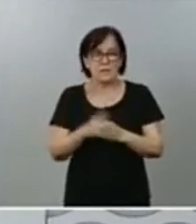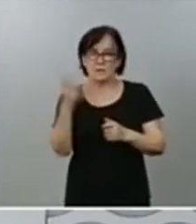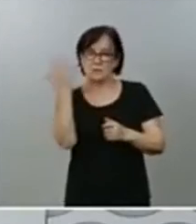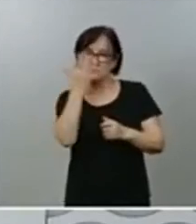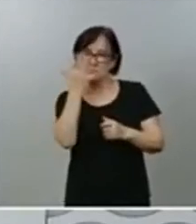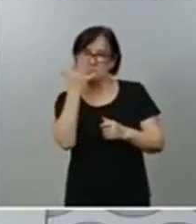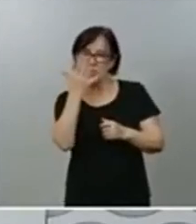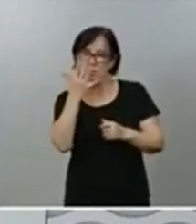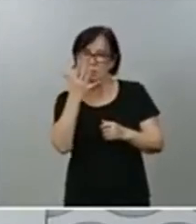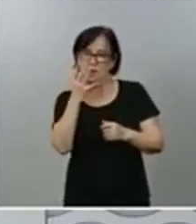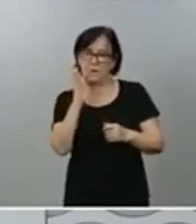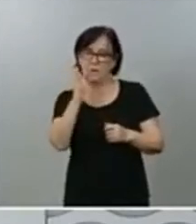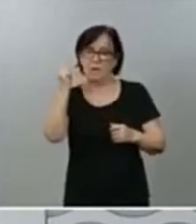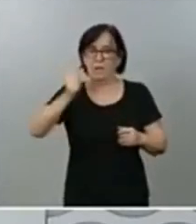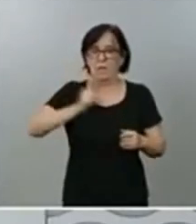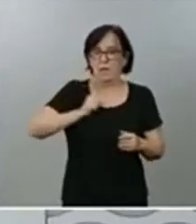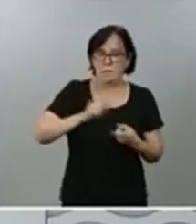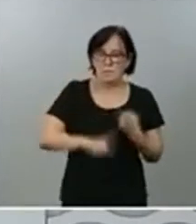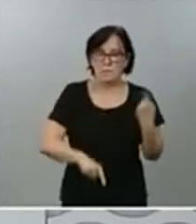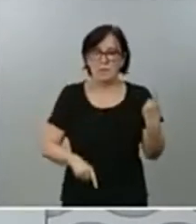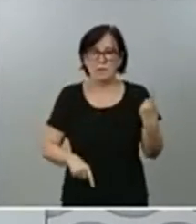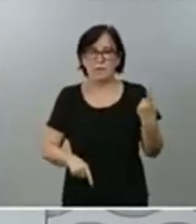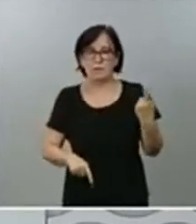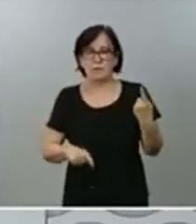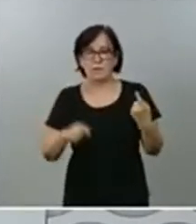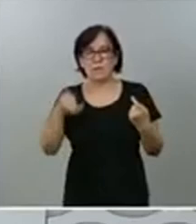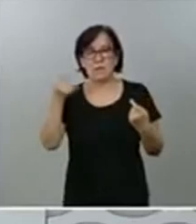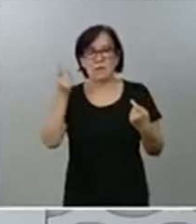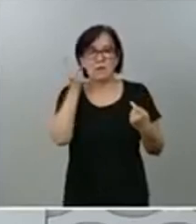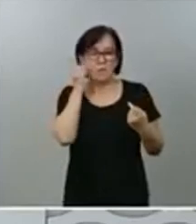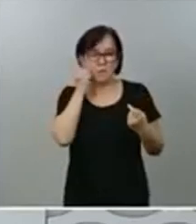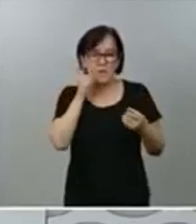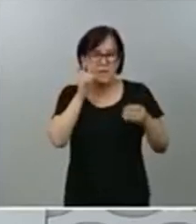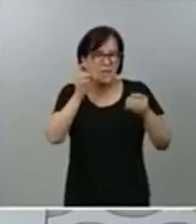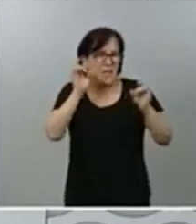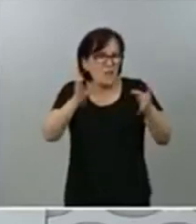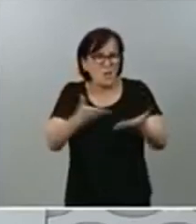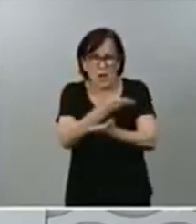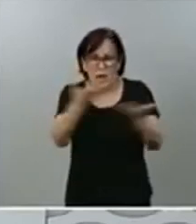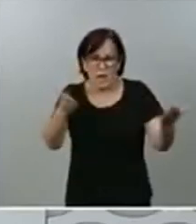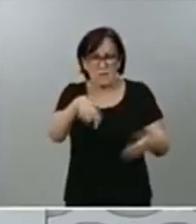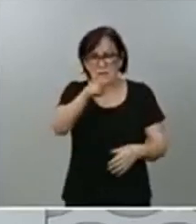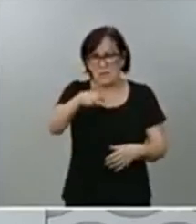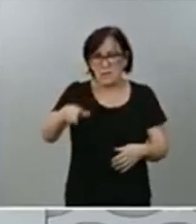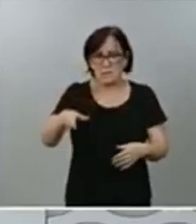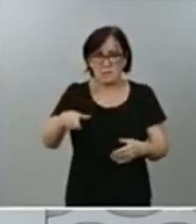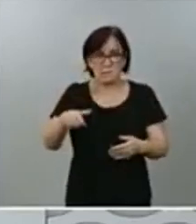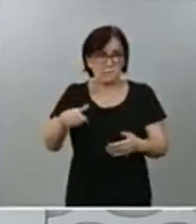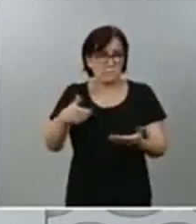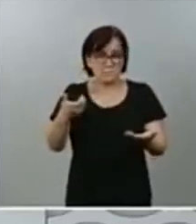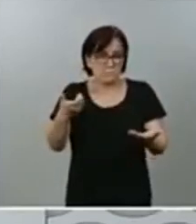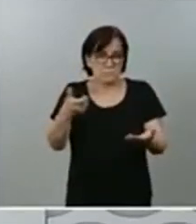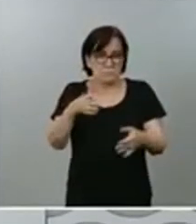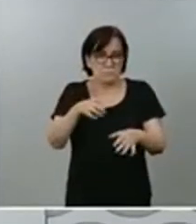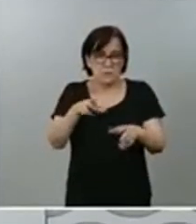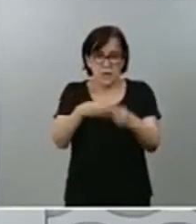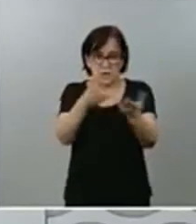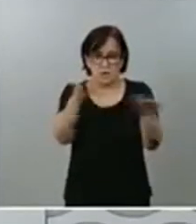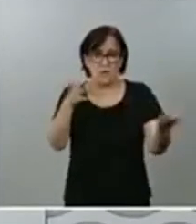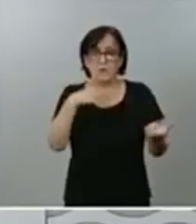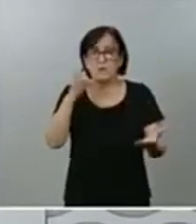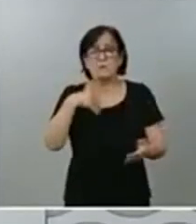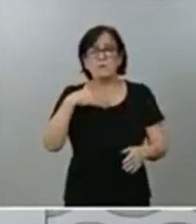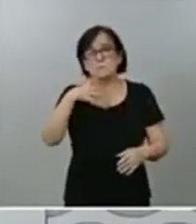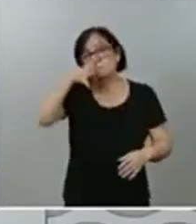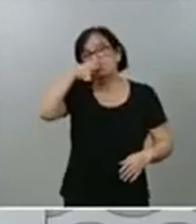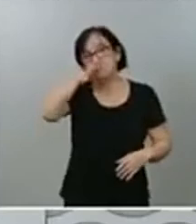o de sustracción del teléfono móvil, como hacemos todos los ciudadanos, dirigiéndonos a la correspondiente denuncia